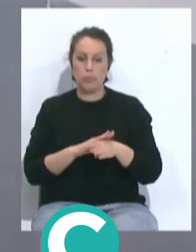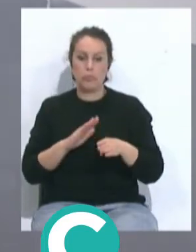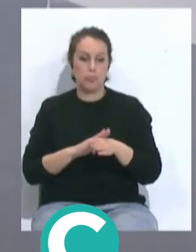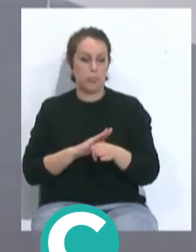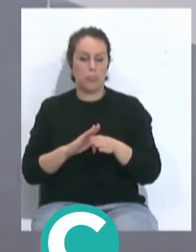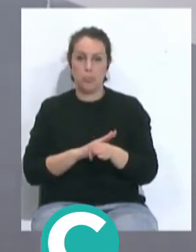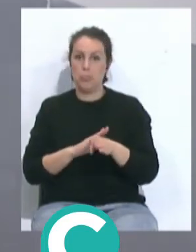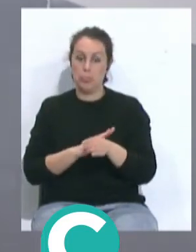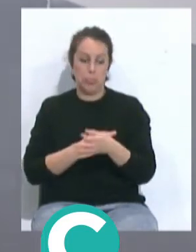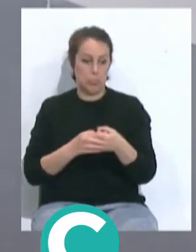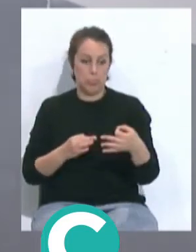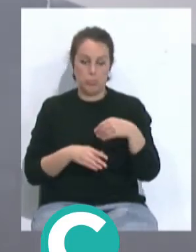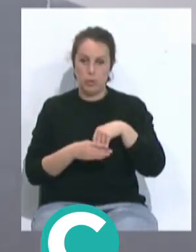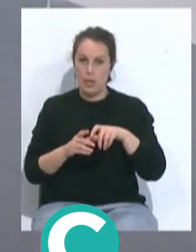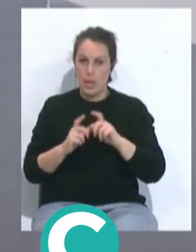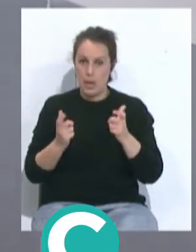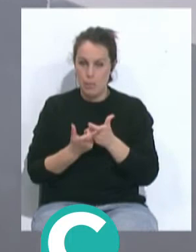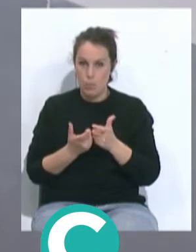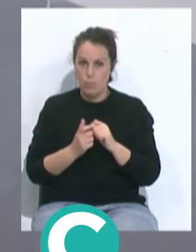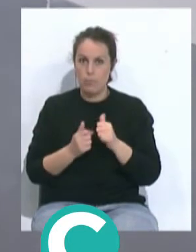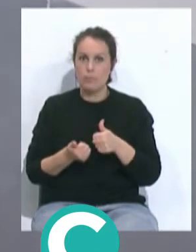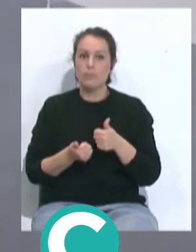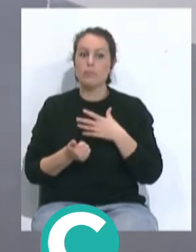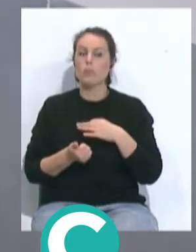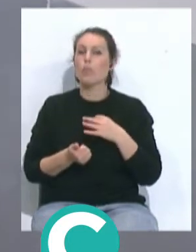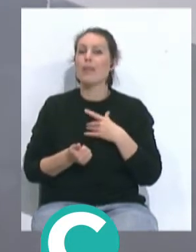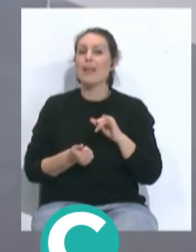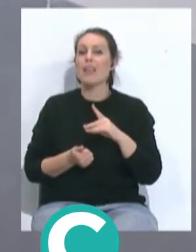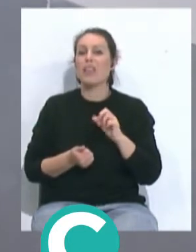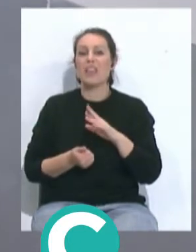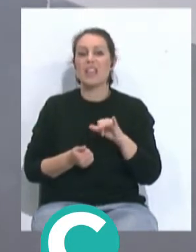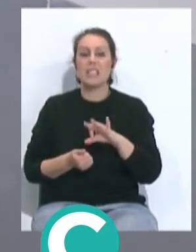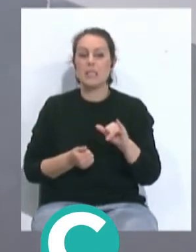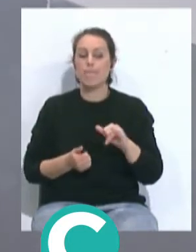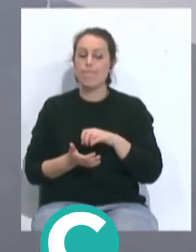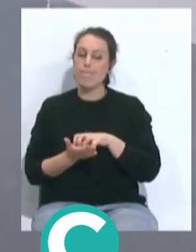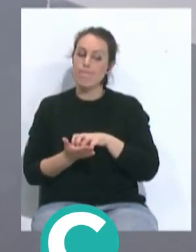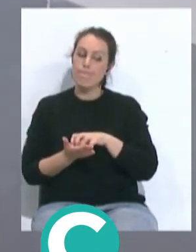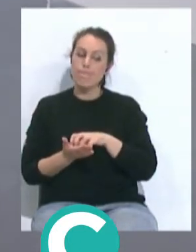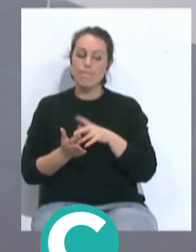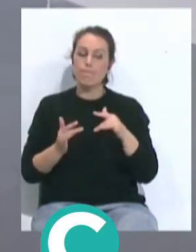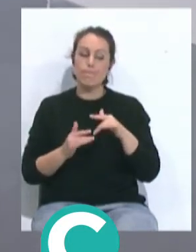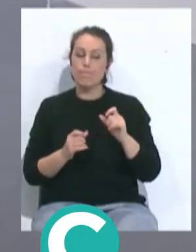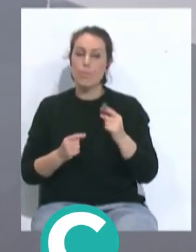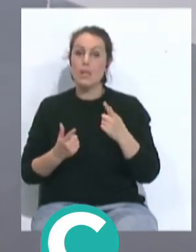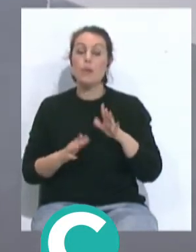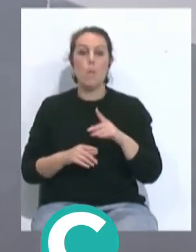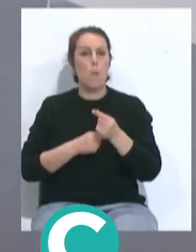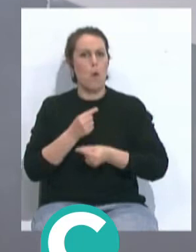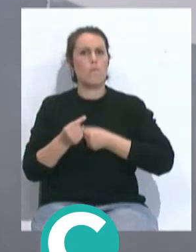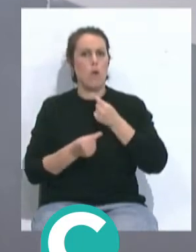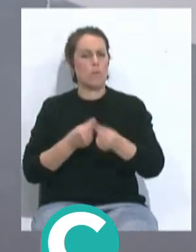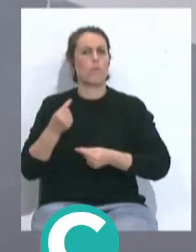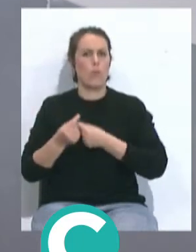manera muy, muy correcta en el equipo desde el primer momento, posiblemente Idrisi fue el que más dudas sembró en los primeros partidos, pero poco a poco